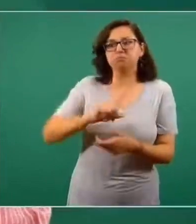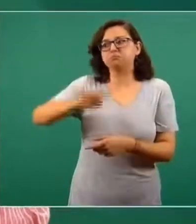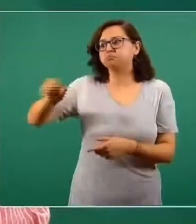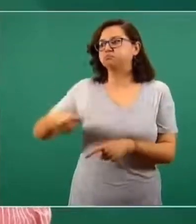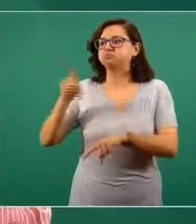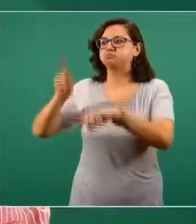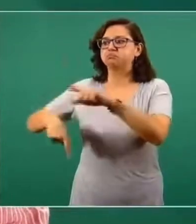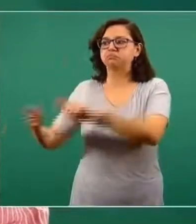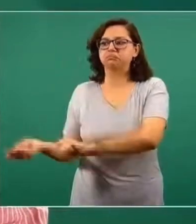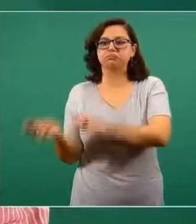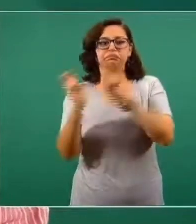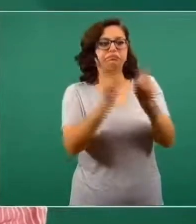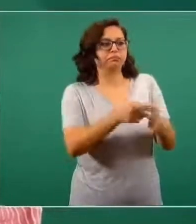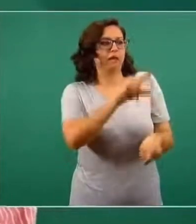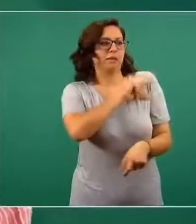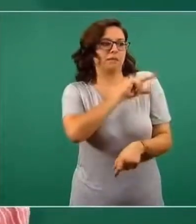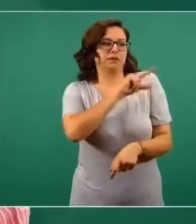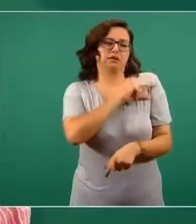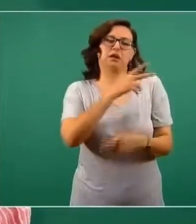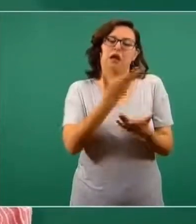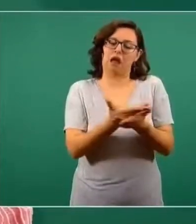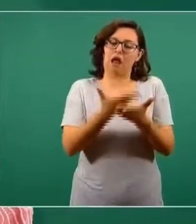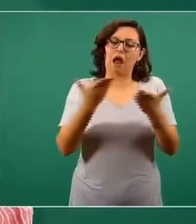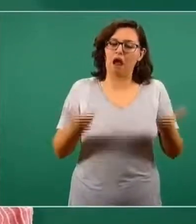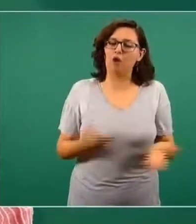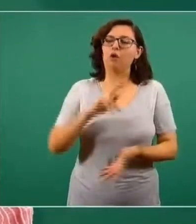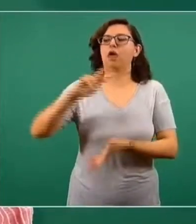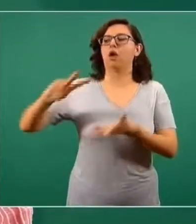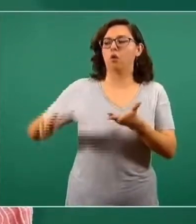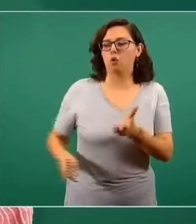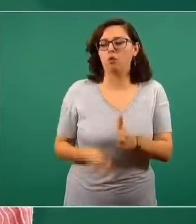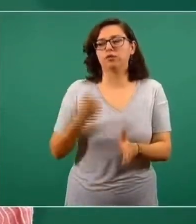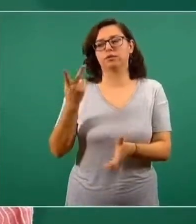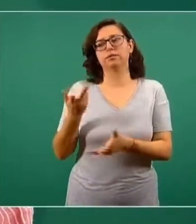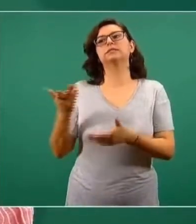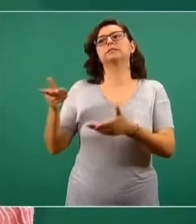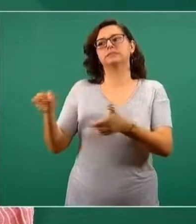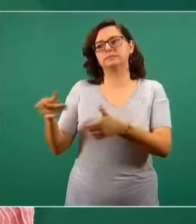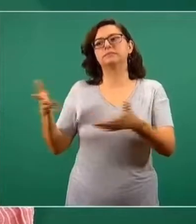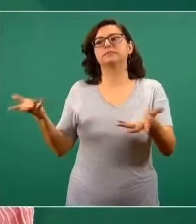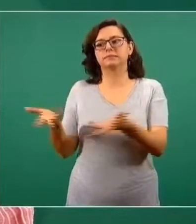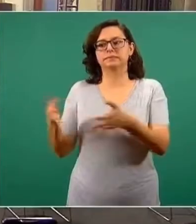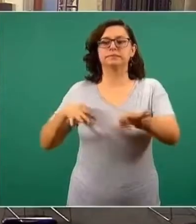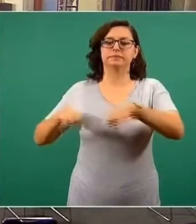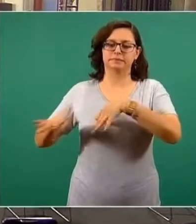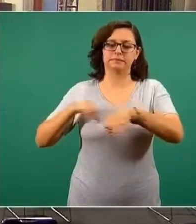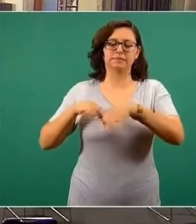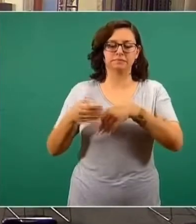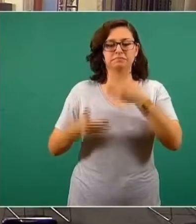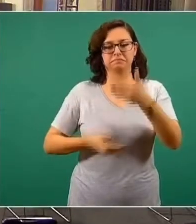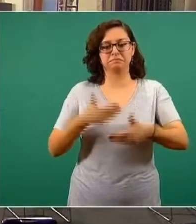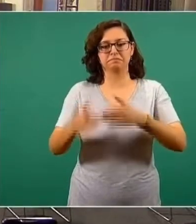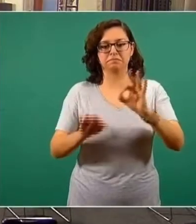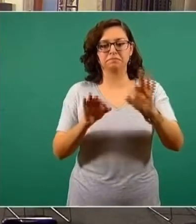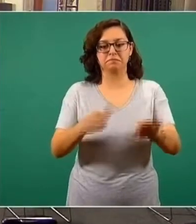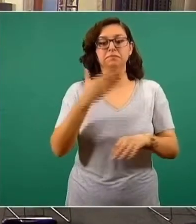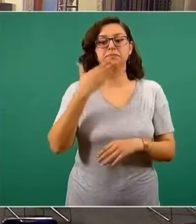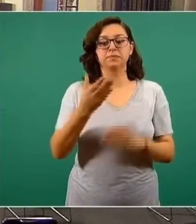sueros antivenenos y también sueros equinos para la capacidad de Virmex. Entonces, vamos muy bien con eso. Muchas gracias.